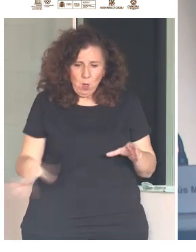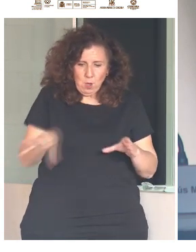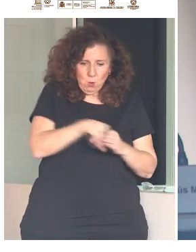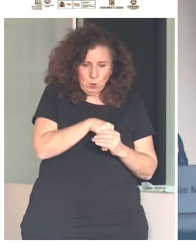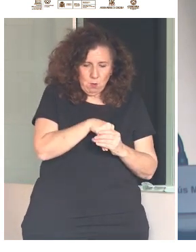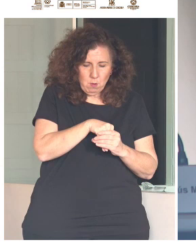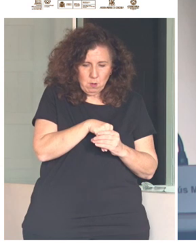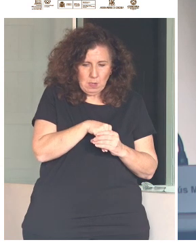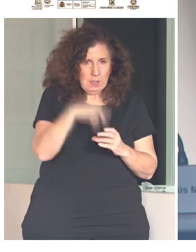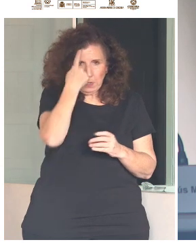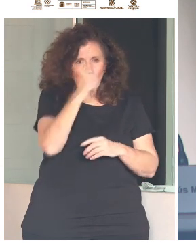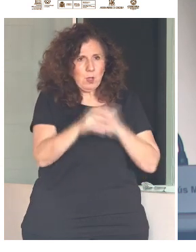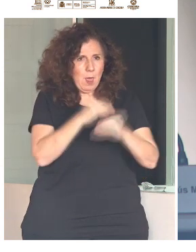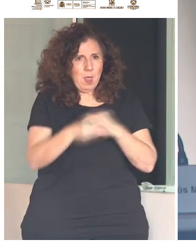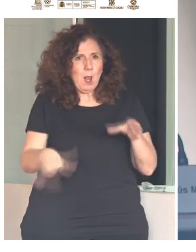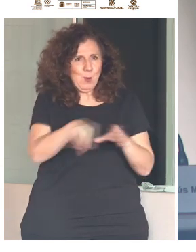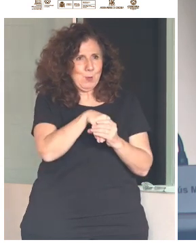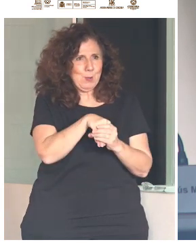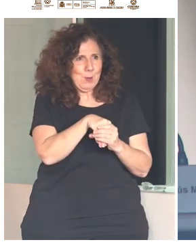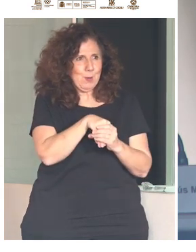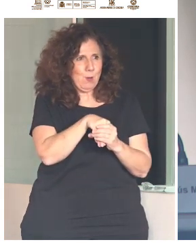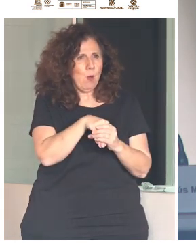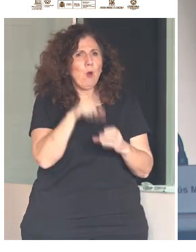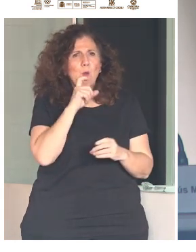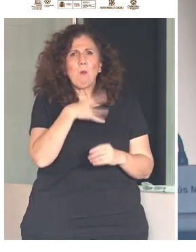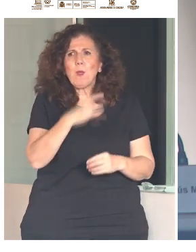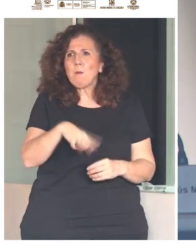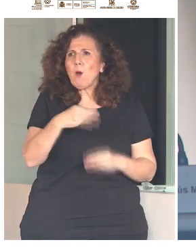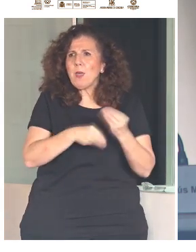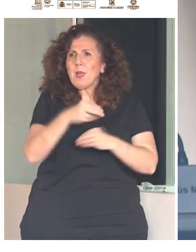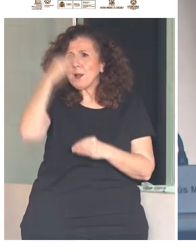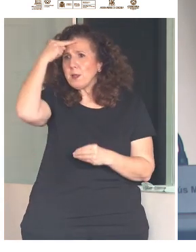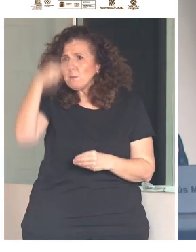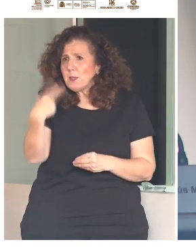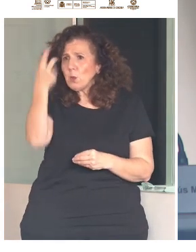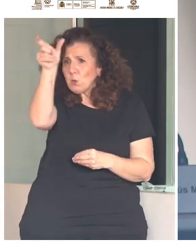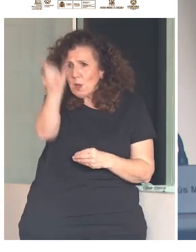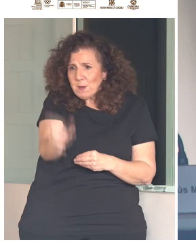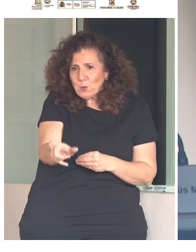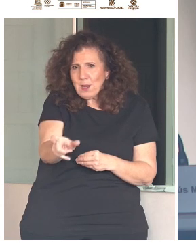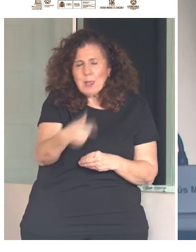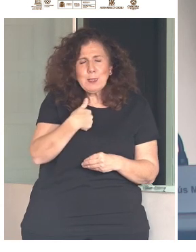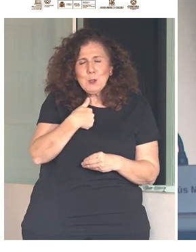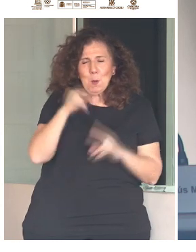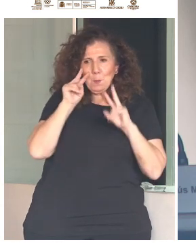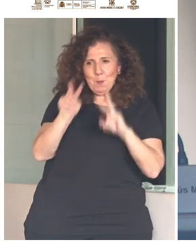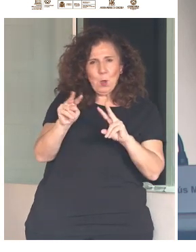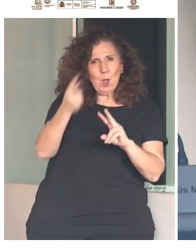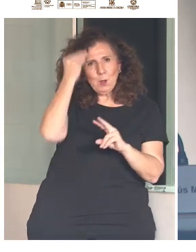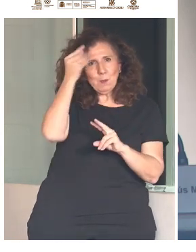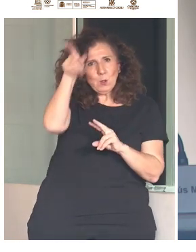inclusión? ¿Cómo se puede respetar a una persona si yo no considero que es persona? Esto ocurre.